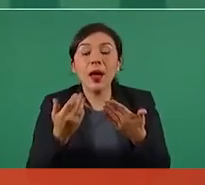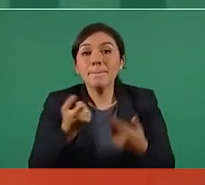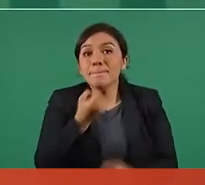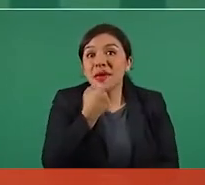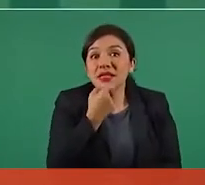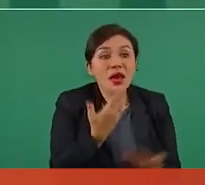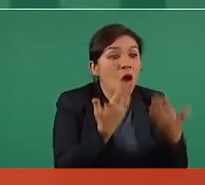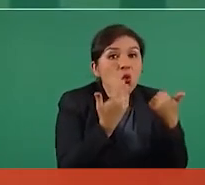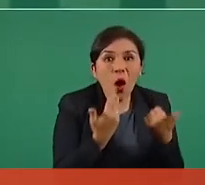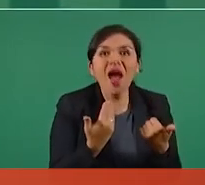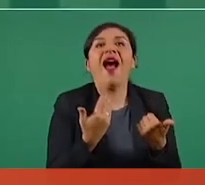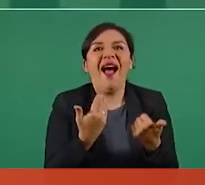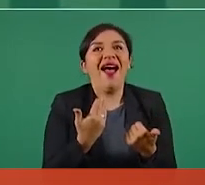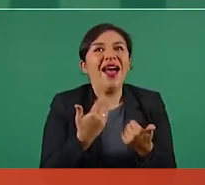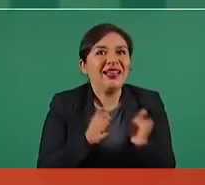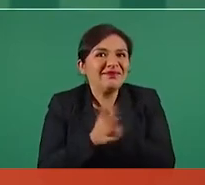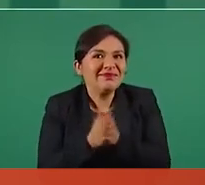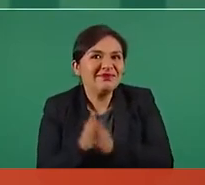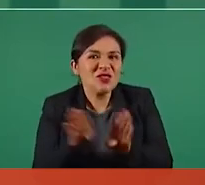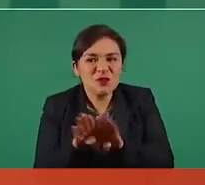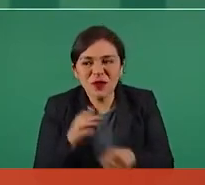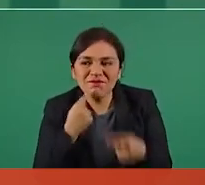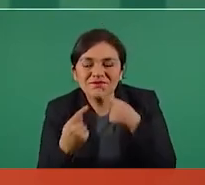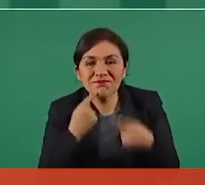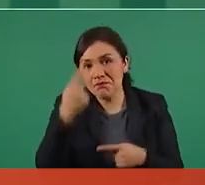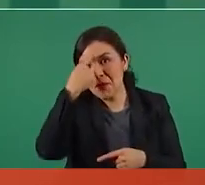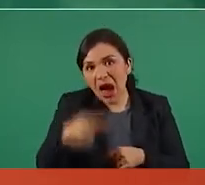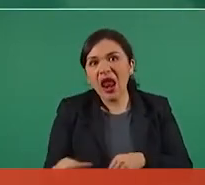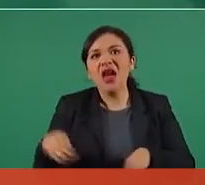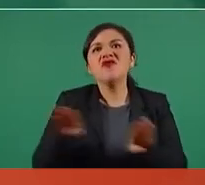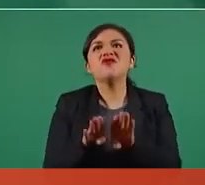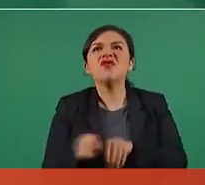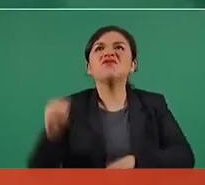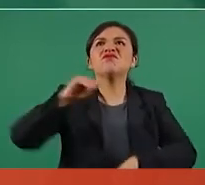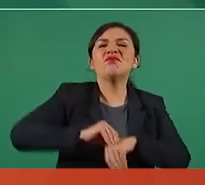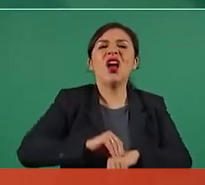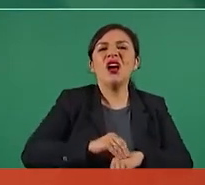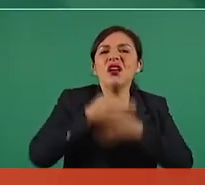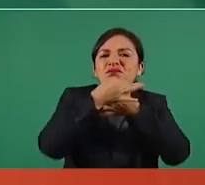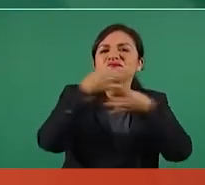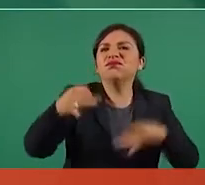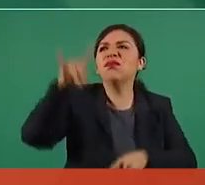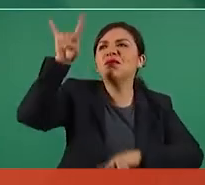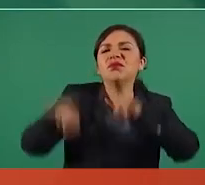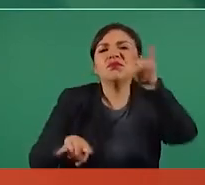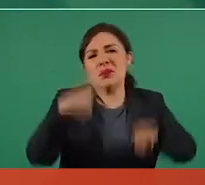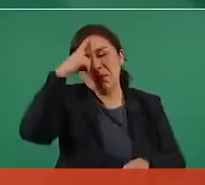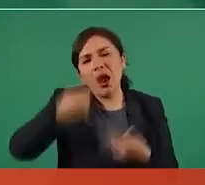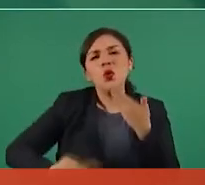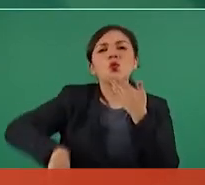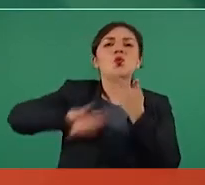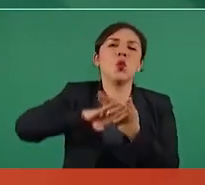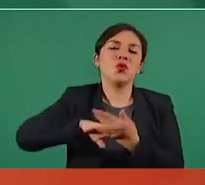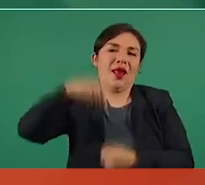para lanzar una campaña en contra nuestra.